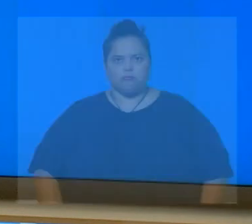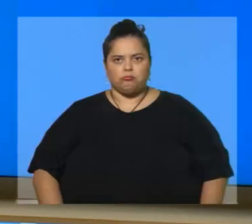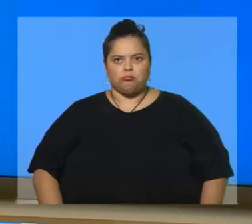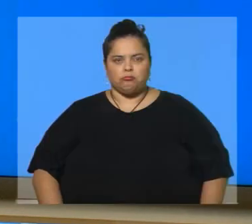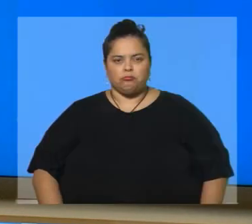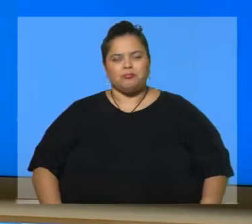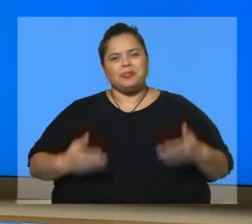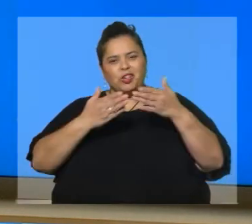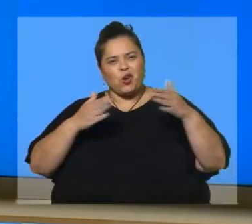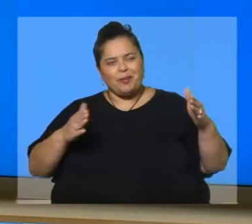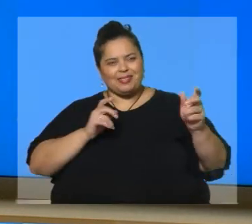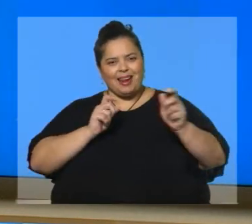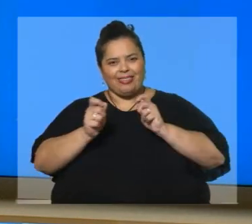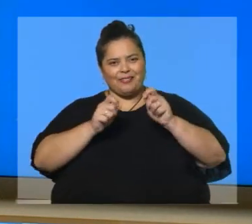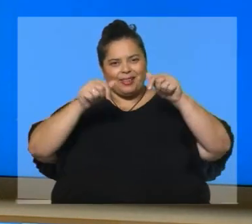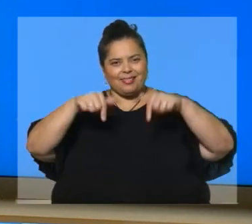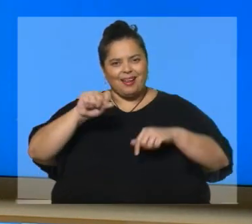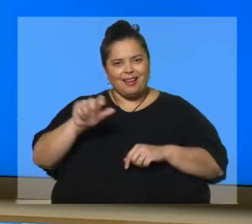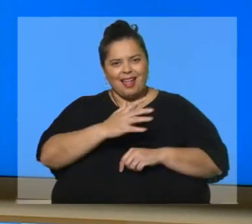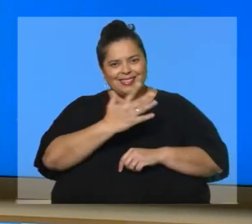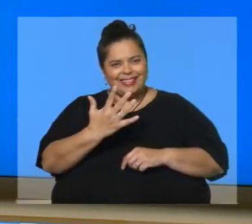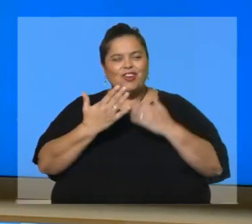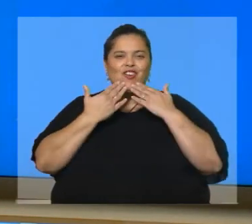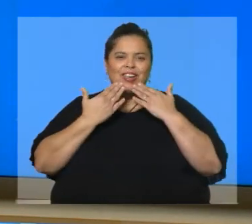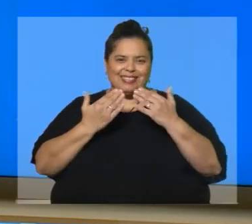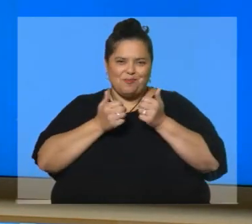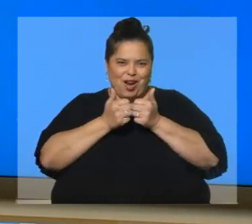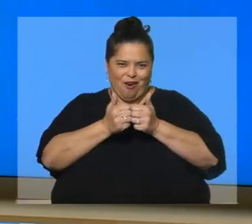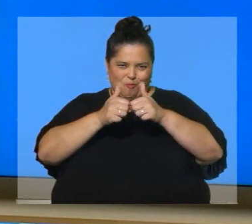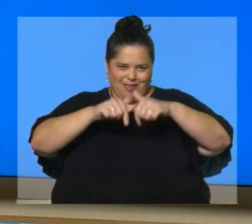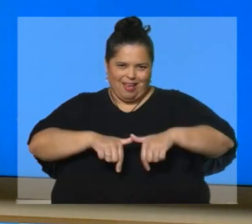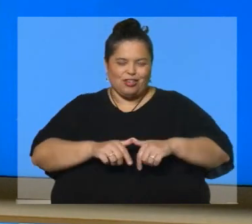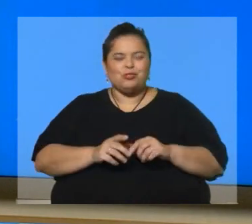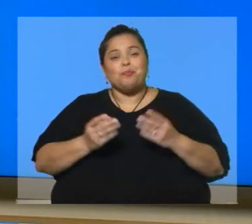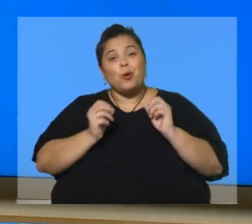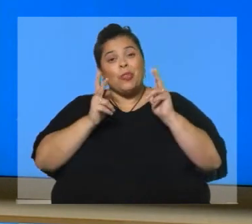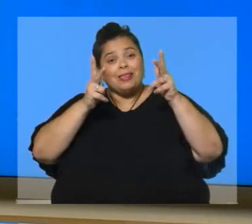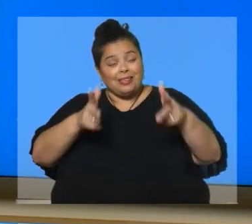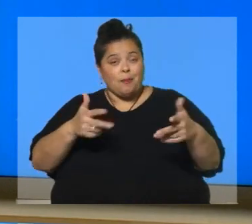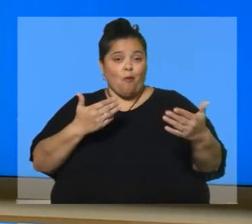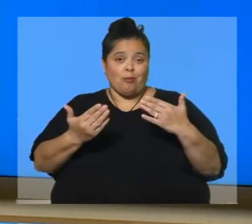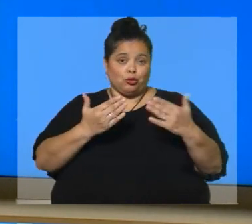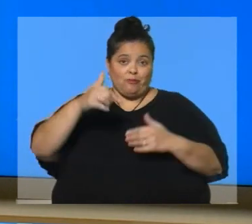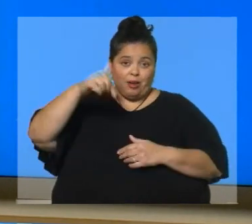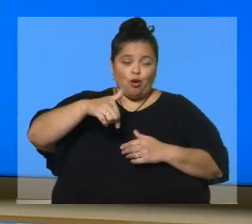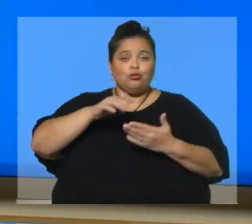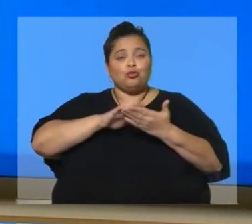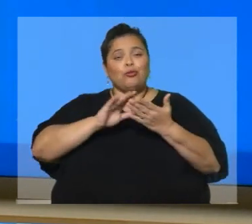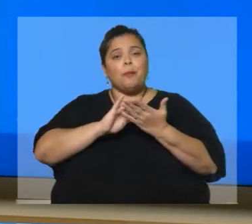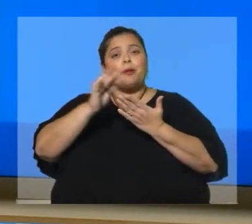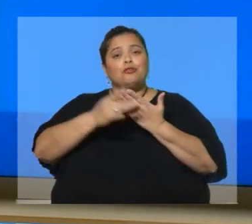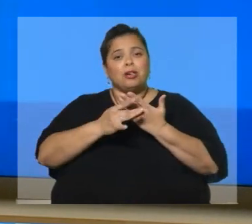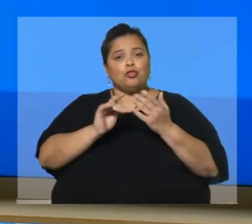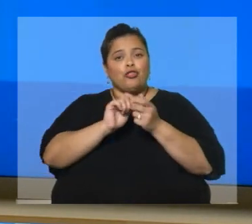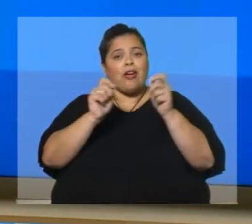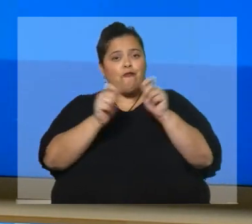Comienza la entrevista aquí en Canal 5, gracias por acompañarnos. Les decíamos, hoy vamos a hablar de este proyecto de la reforma de la seguridad